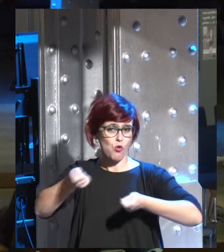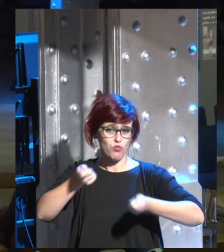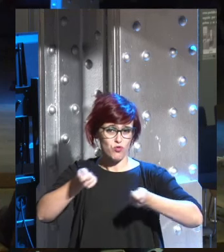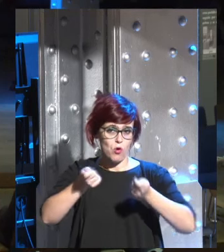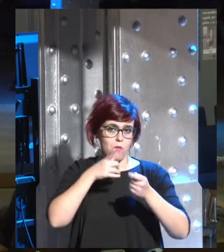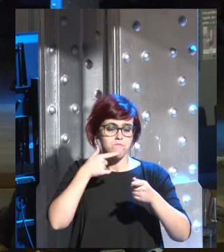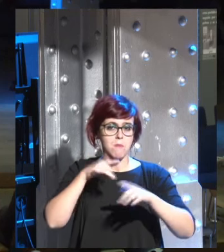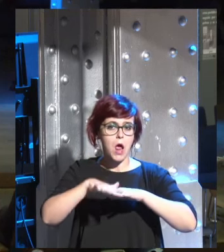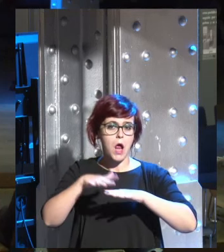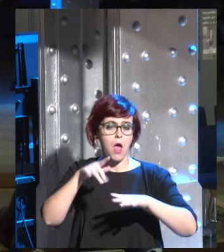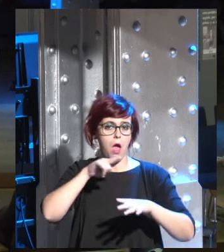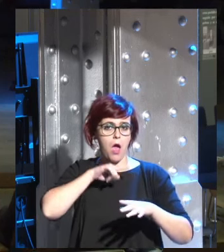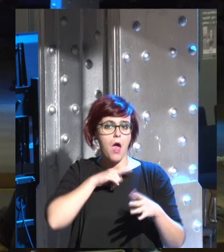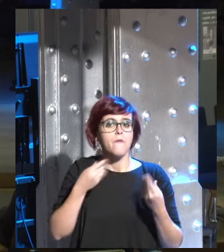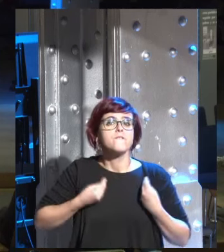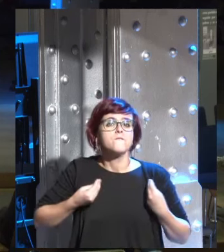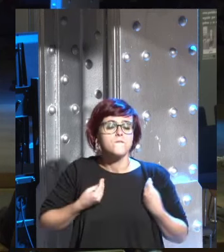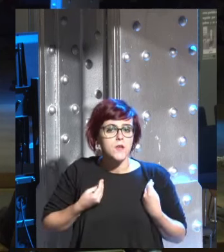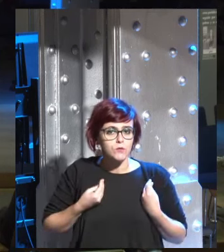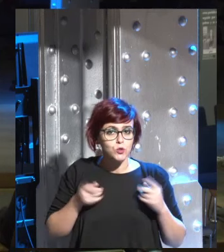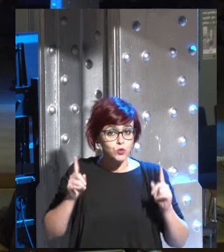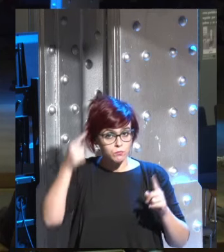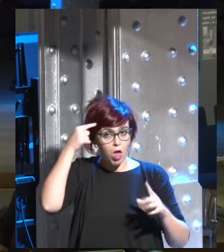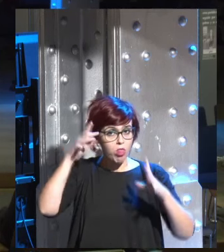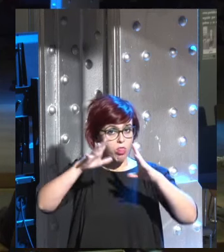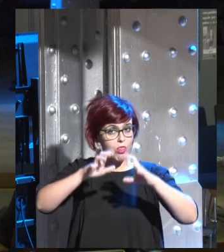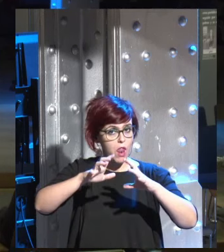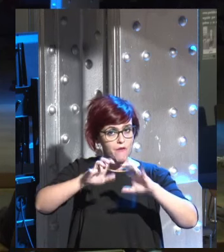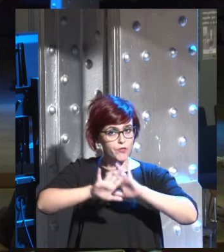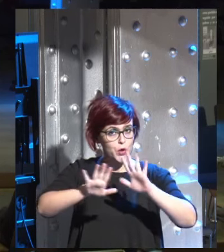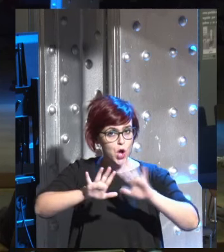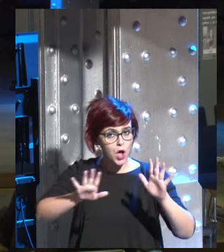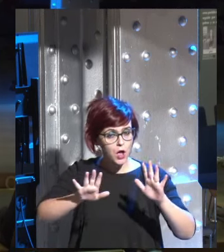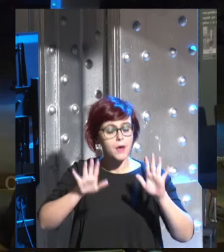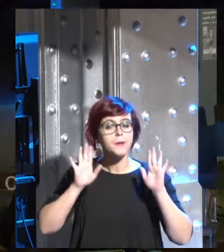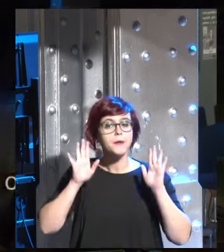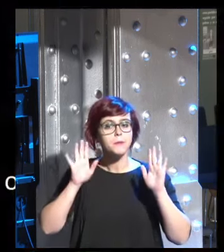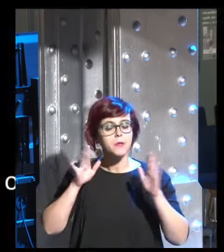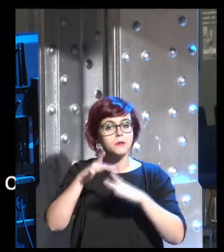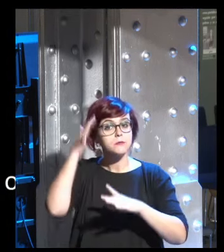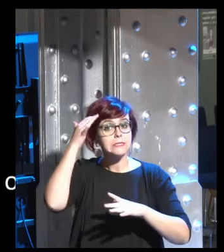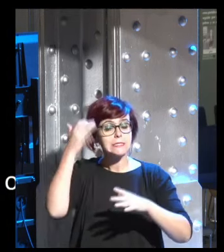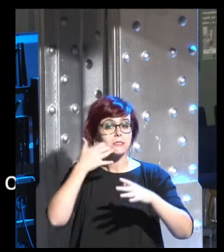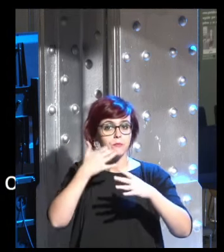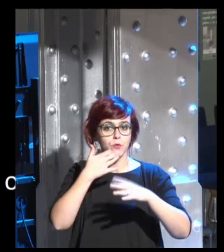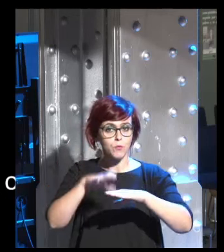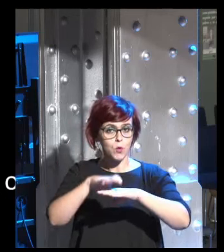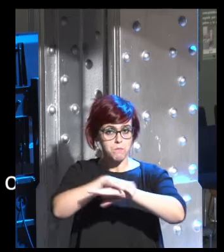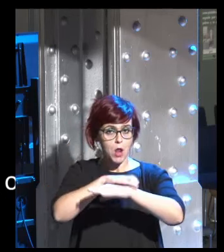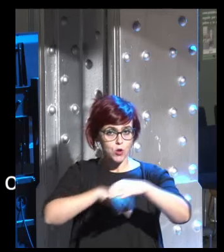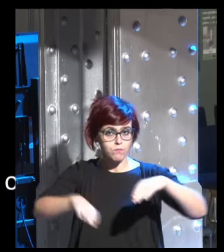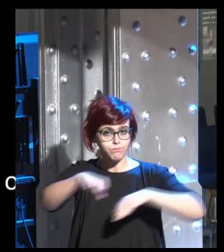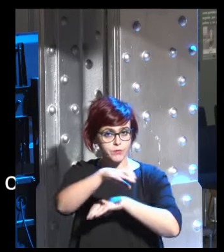vida para los seres para las entidades vivas sigue siendo el cerebro humano y si reemplazamos la mano los